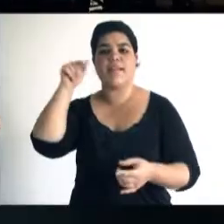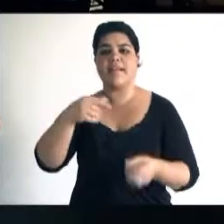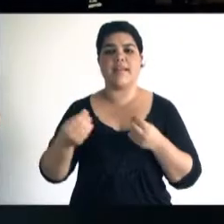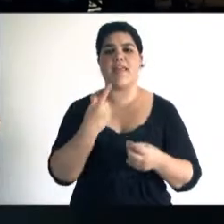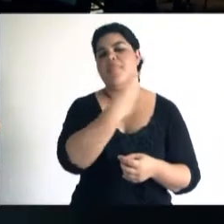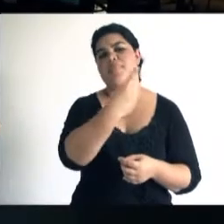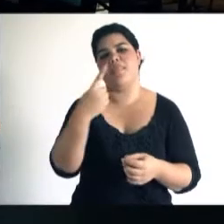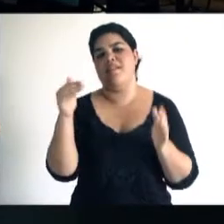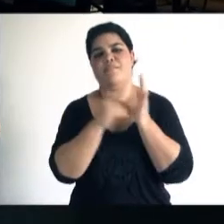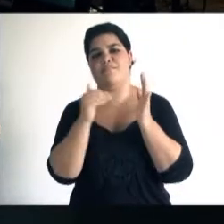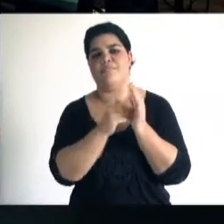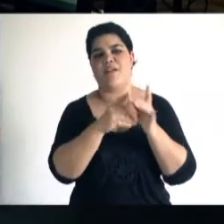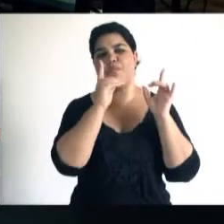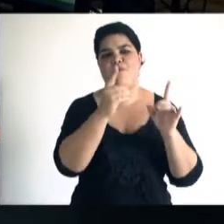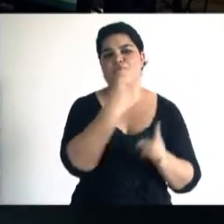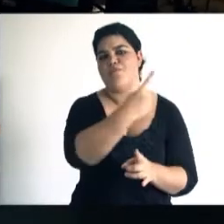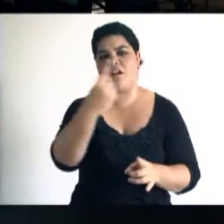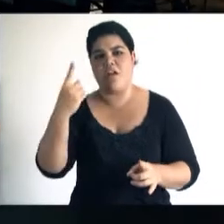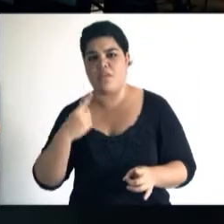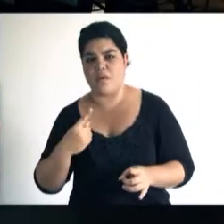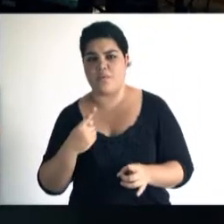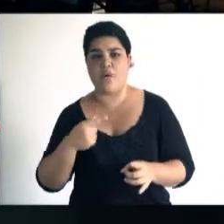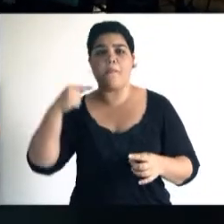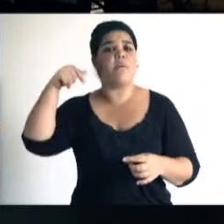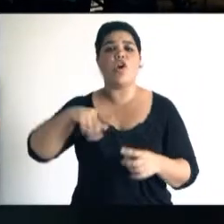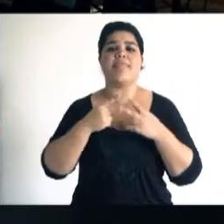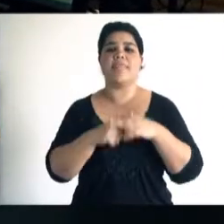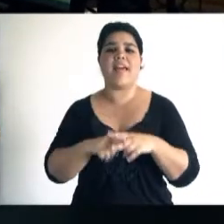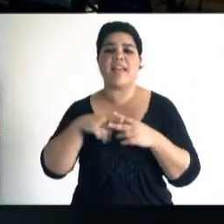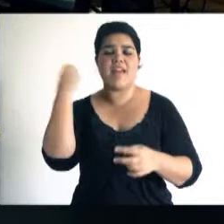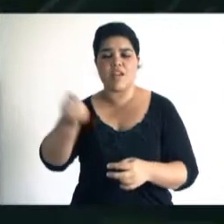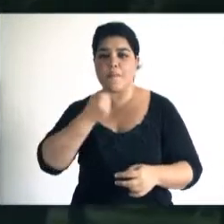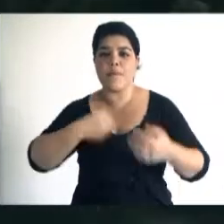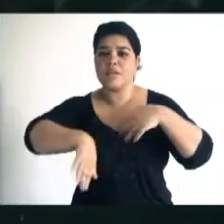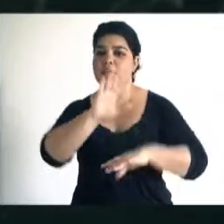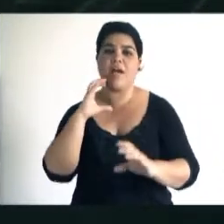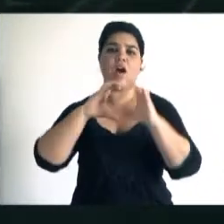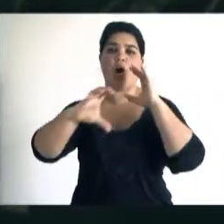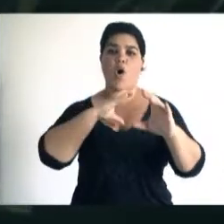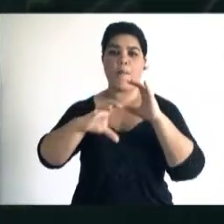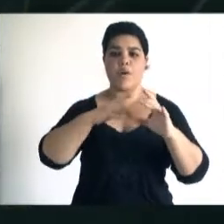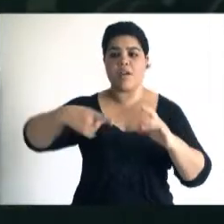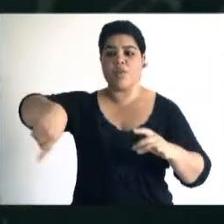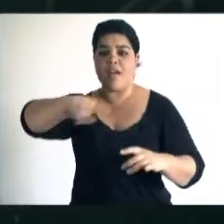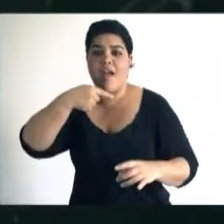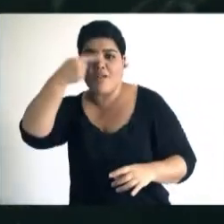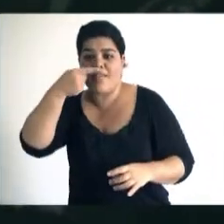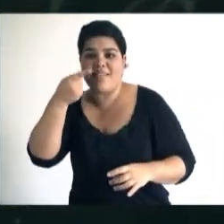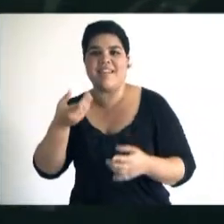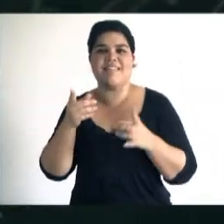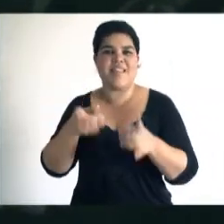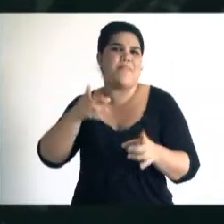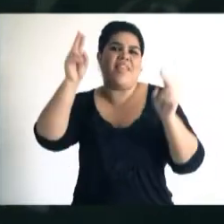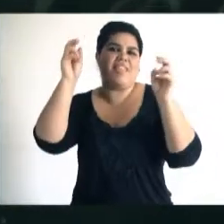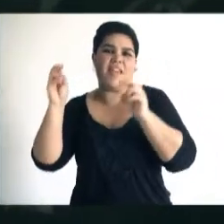de cada profesor, pero el énfasis particular que se pone en el taller es lo comunicacional, la integración y la seducción del oyente. El